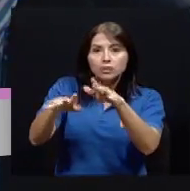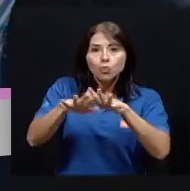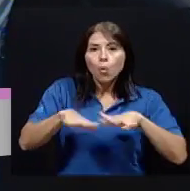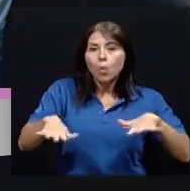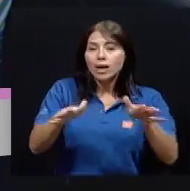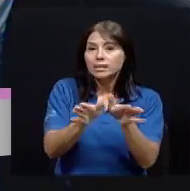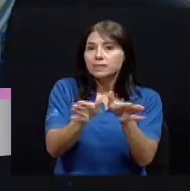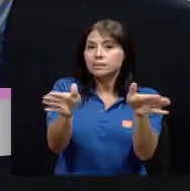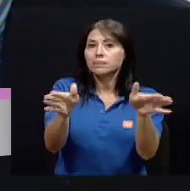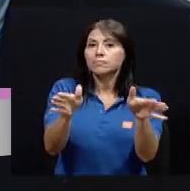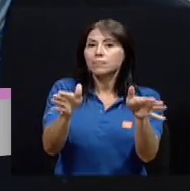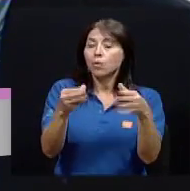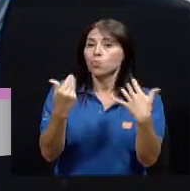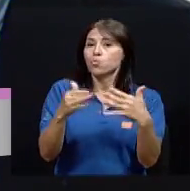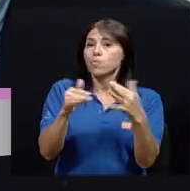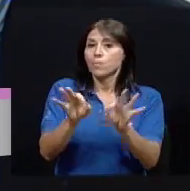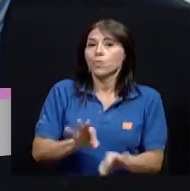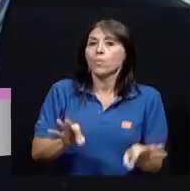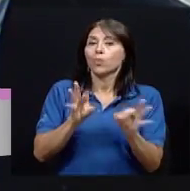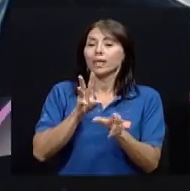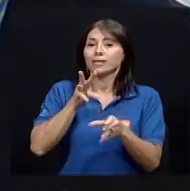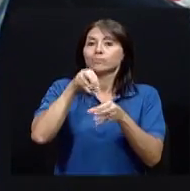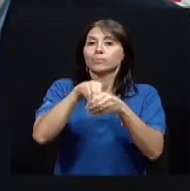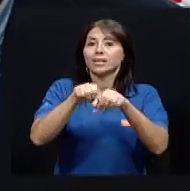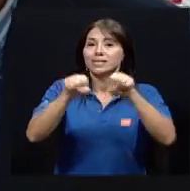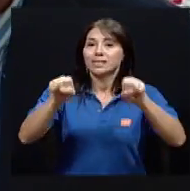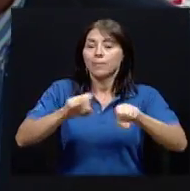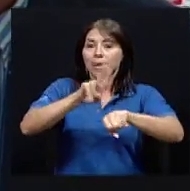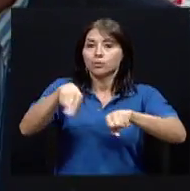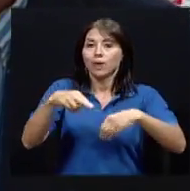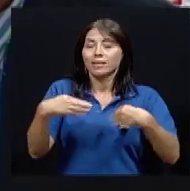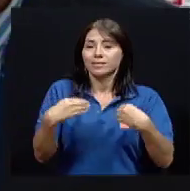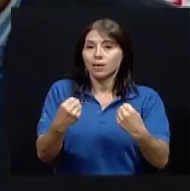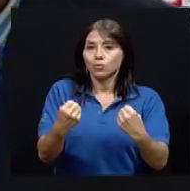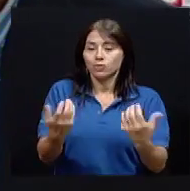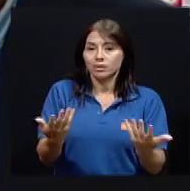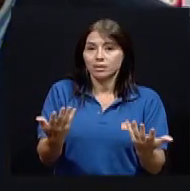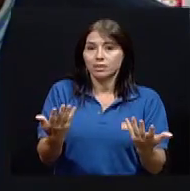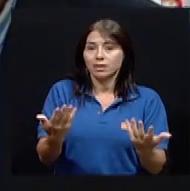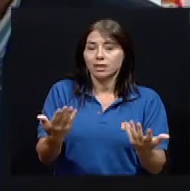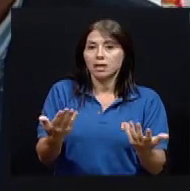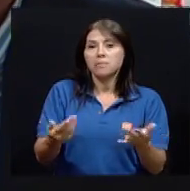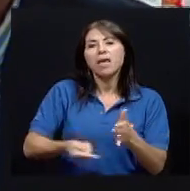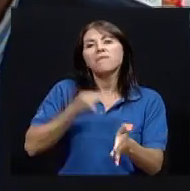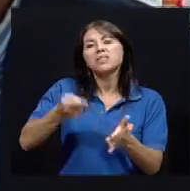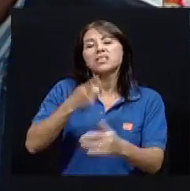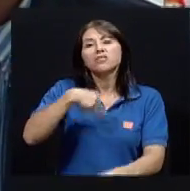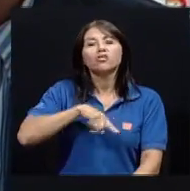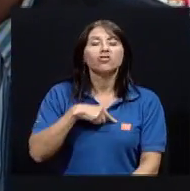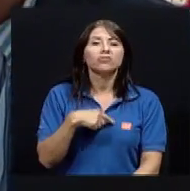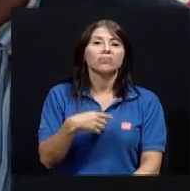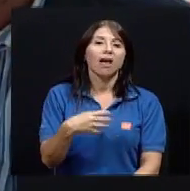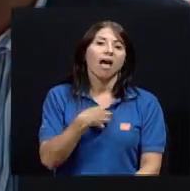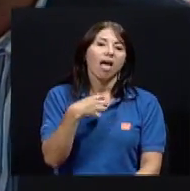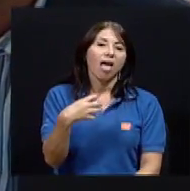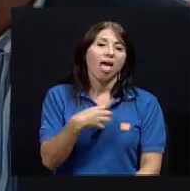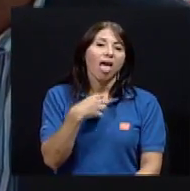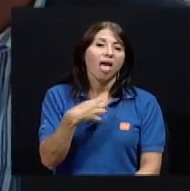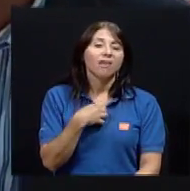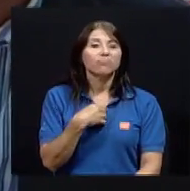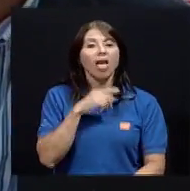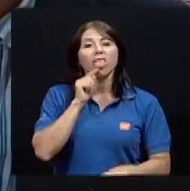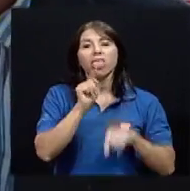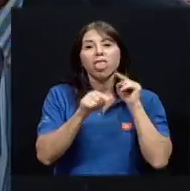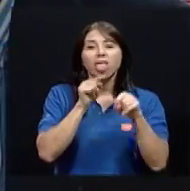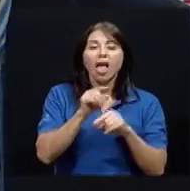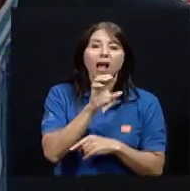su parte importante dentro de este sistema nacional de salud, y muchas veces pasa que nos quejamos, que decimos que la Caja aquí,